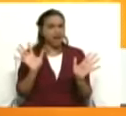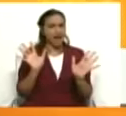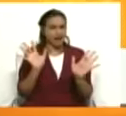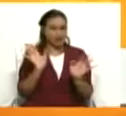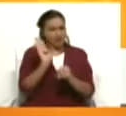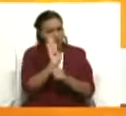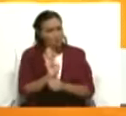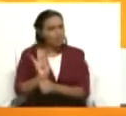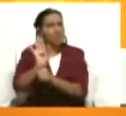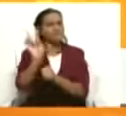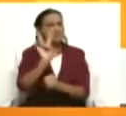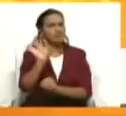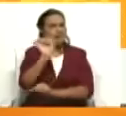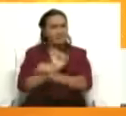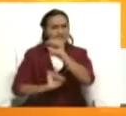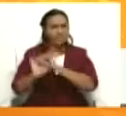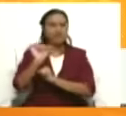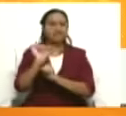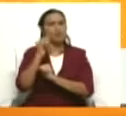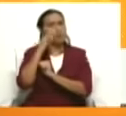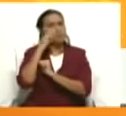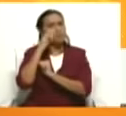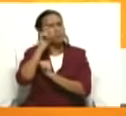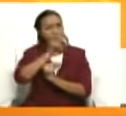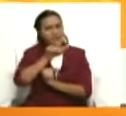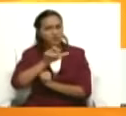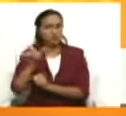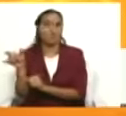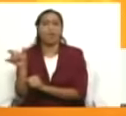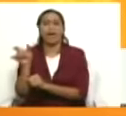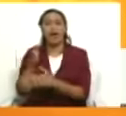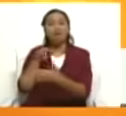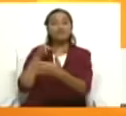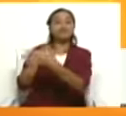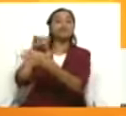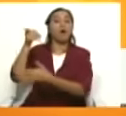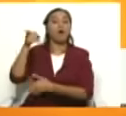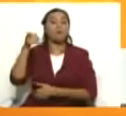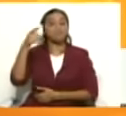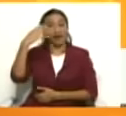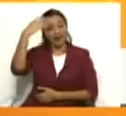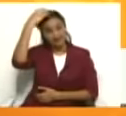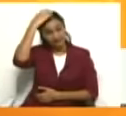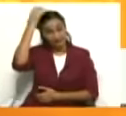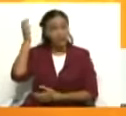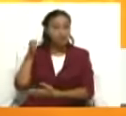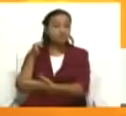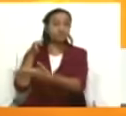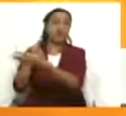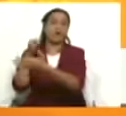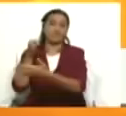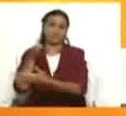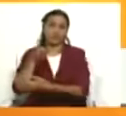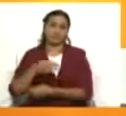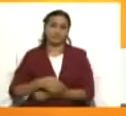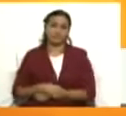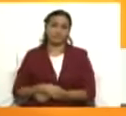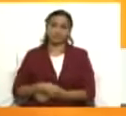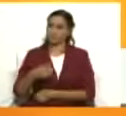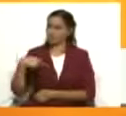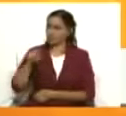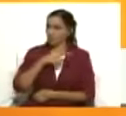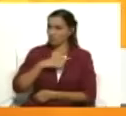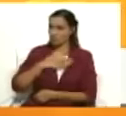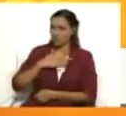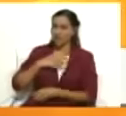soberanía de Venezuela, contra los colonialismos judiciales. Nosotros no aceptamos ningún tipo de colonialismo judicial ni de